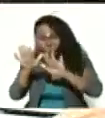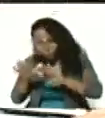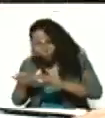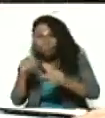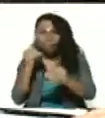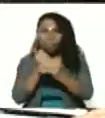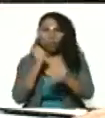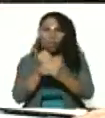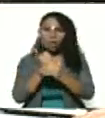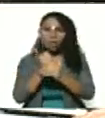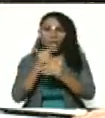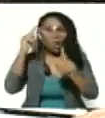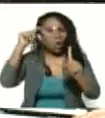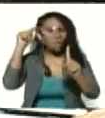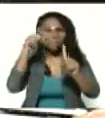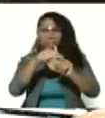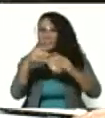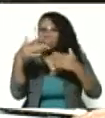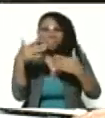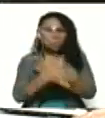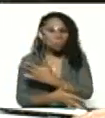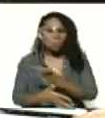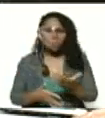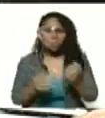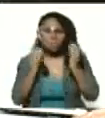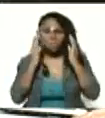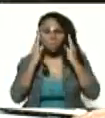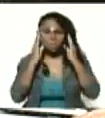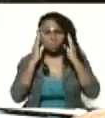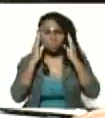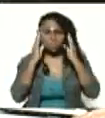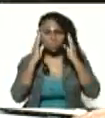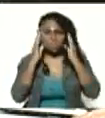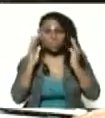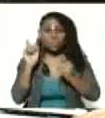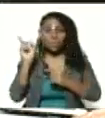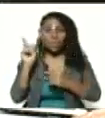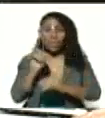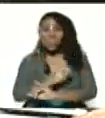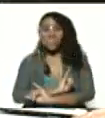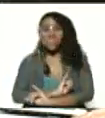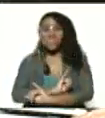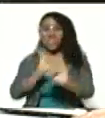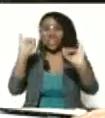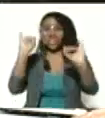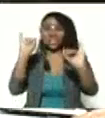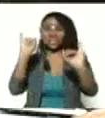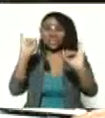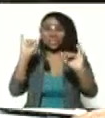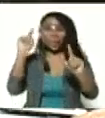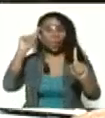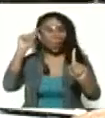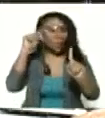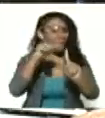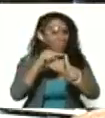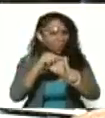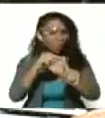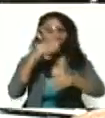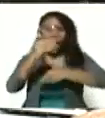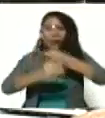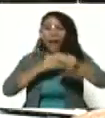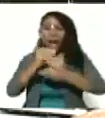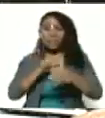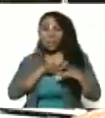El objetivo es que se acaben. El objetivo es colonizar